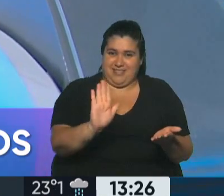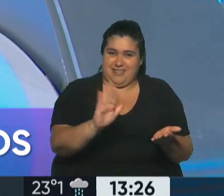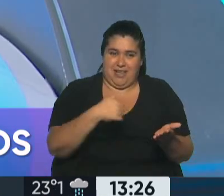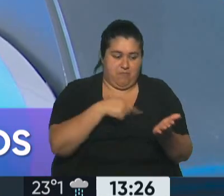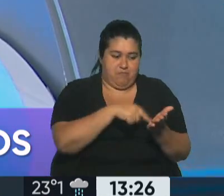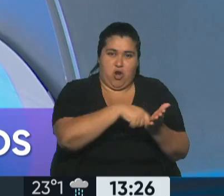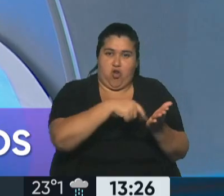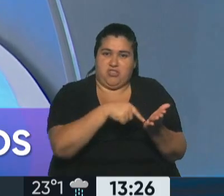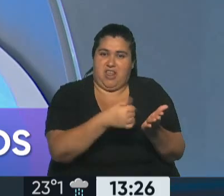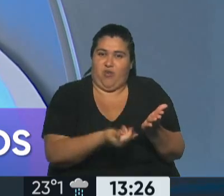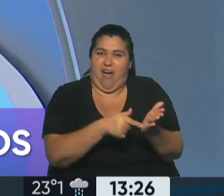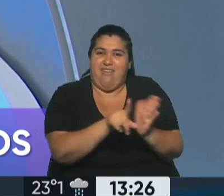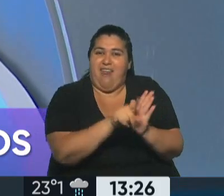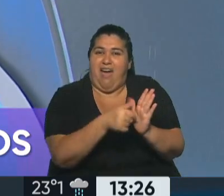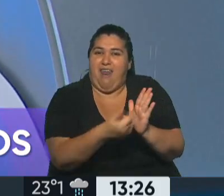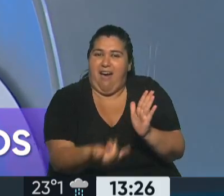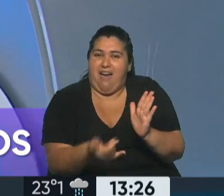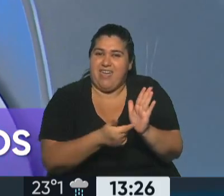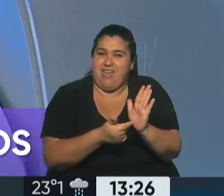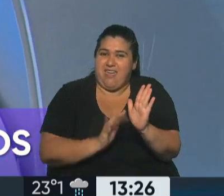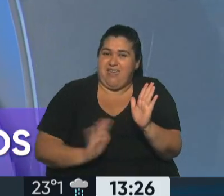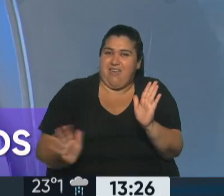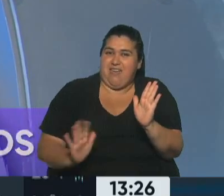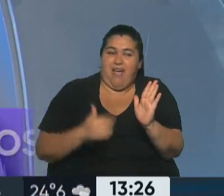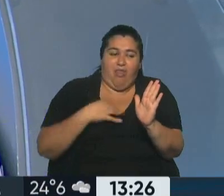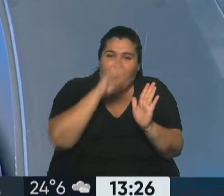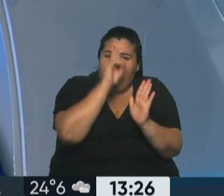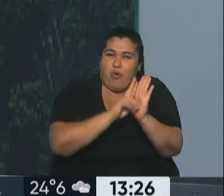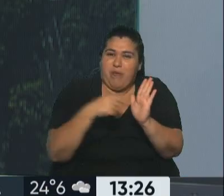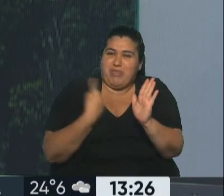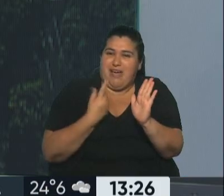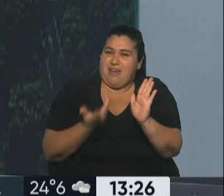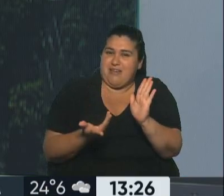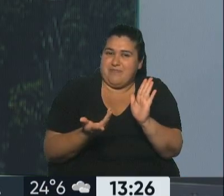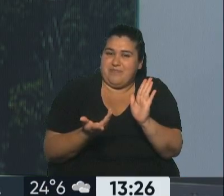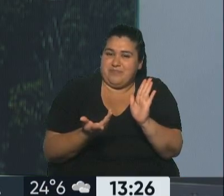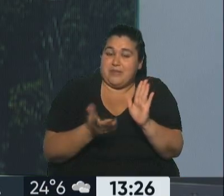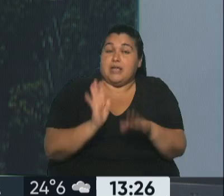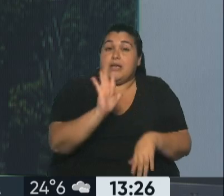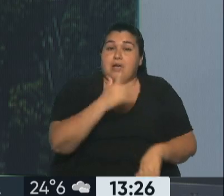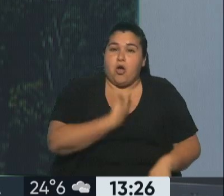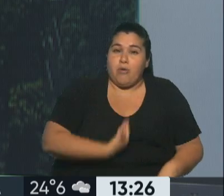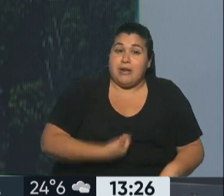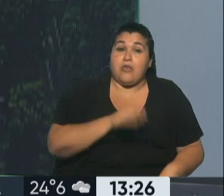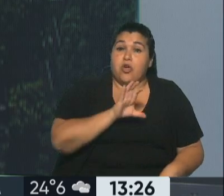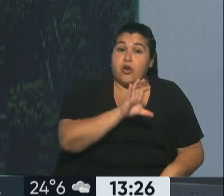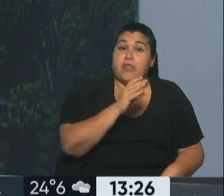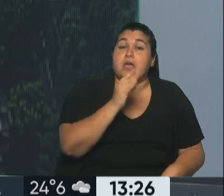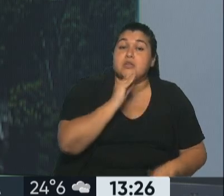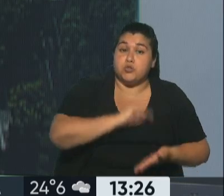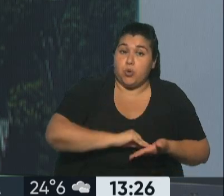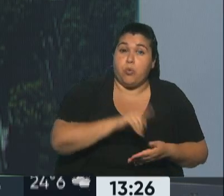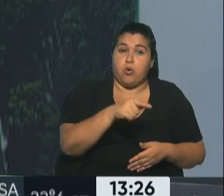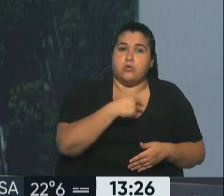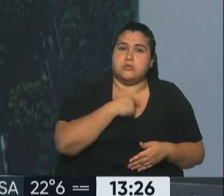alquilado, acá pasa lo mismo. A ver, hay un contrato. Hay un contrato que hay que respetar, entonces si el gobernador del Chubut decide concretar